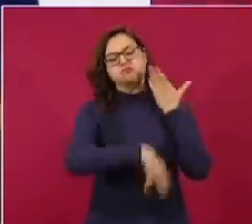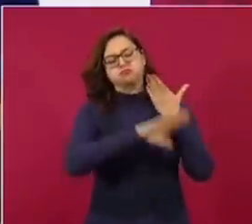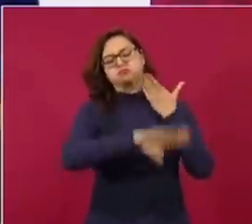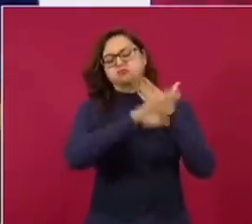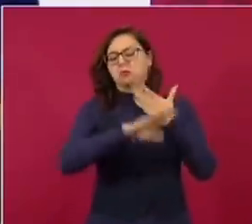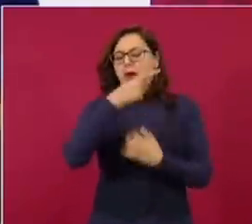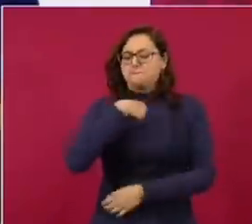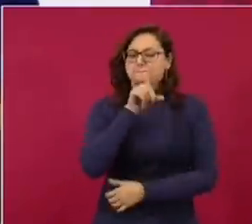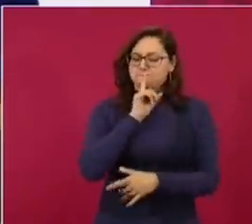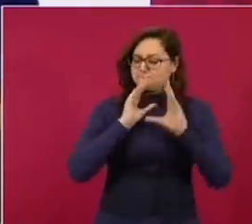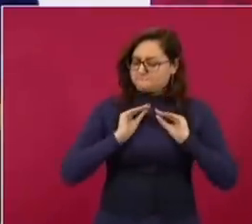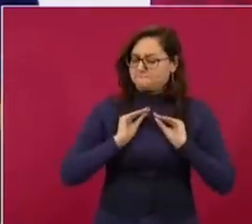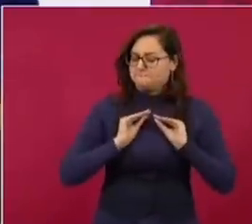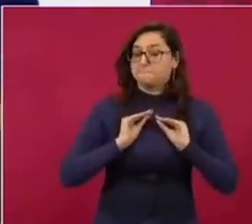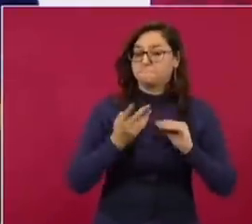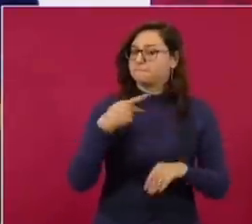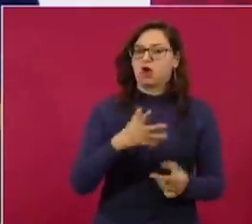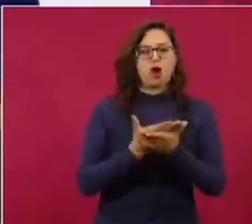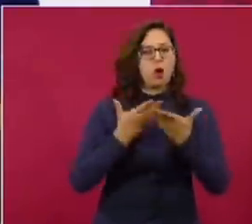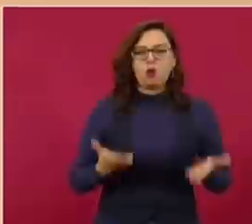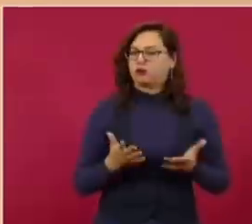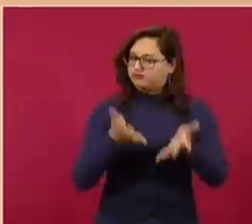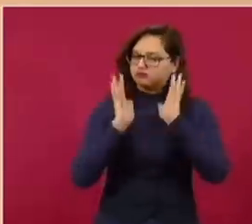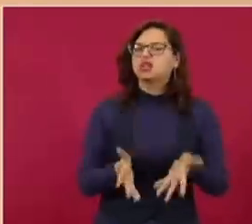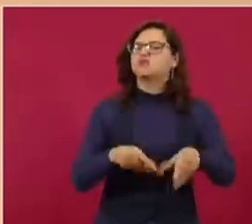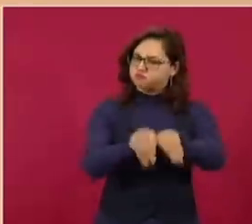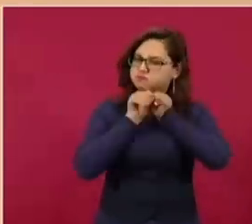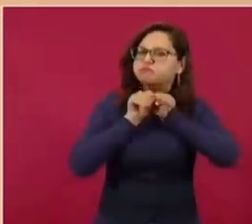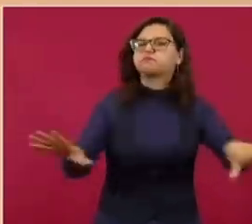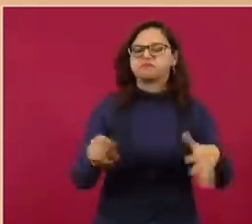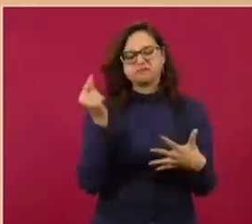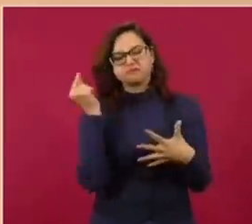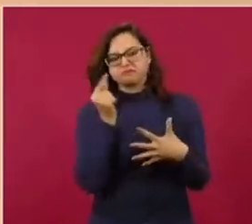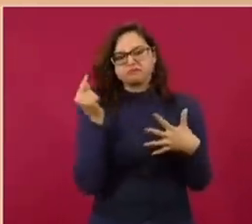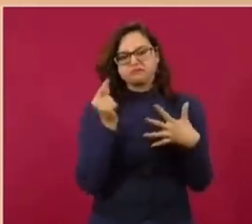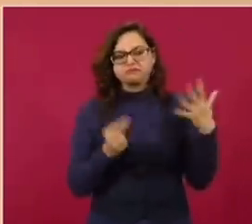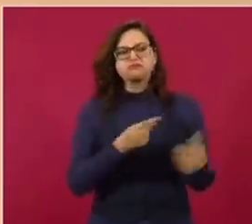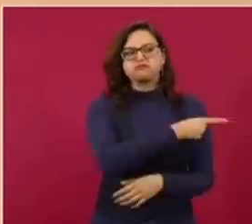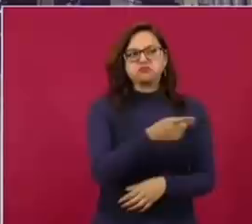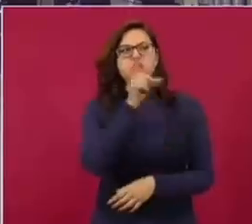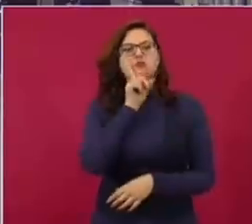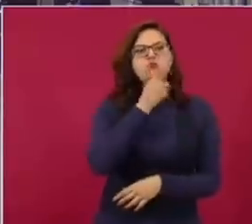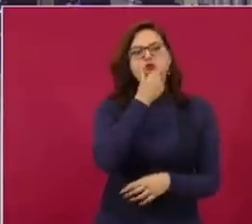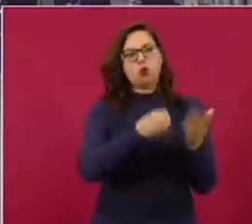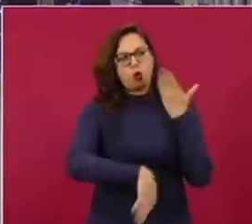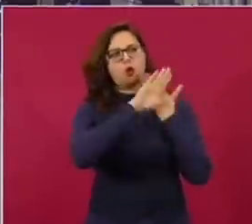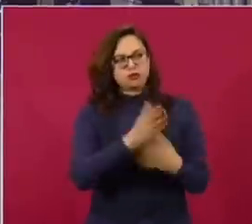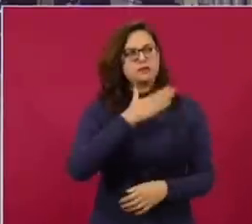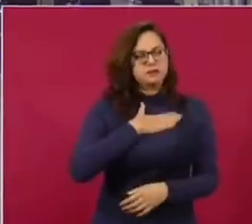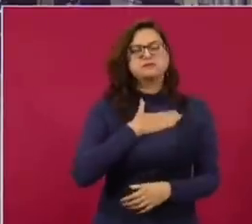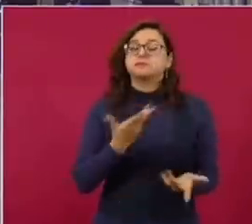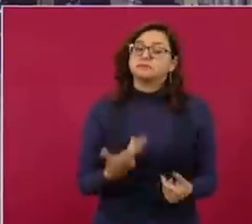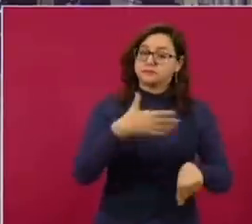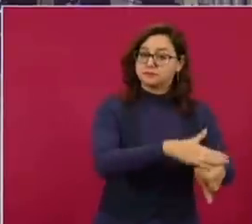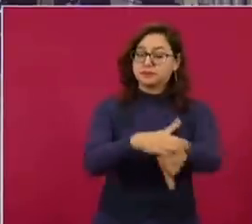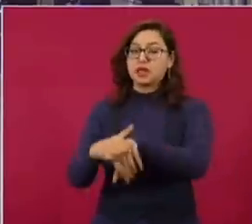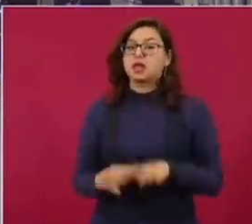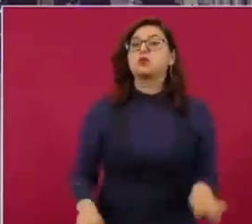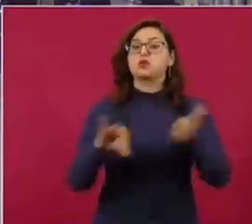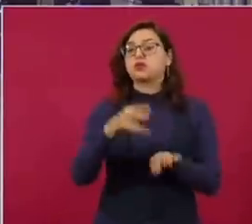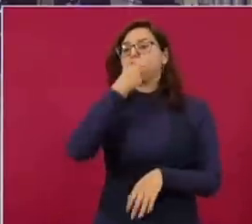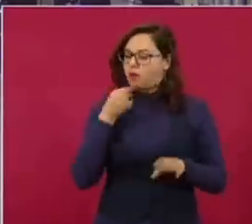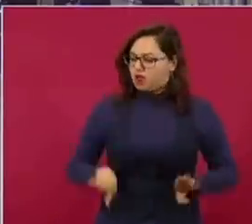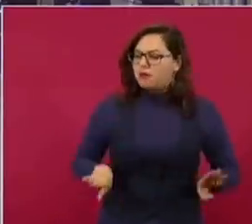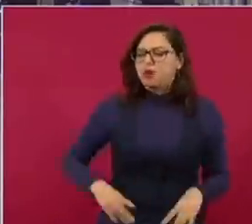Ahora empezaré a escribir sobre los temas relacionados contra mi persona y mi dignidad, tomando en cuenta los aspectos fundamentales que hoy debaten mujeres y hombres, llamando a construir nuevas masculinidades. También escribiré